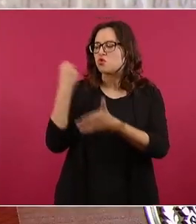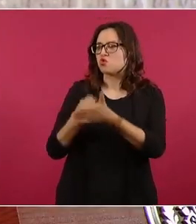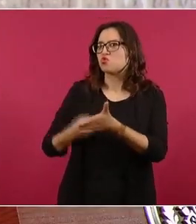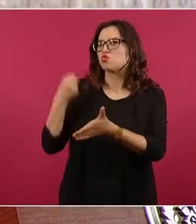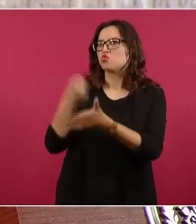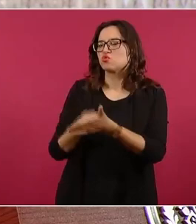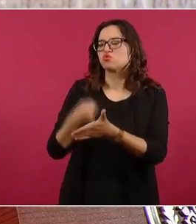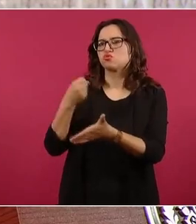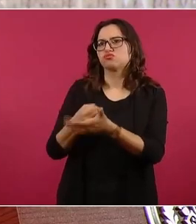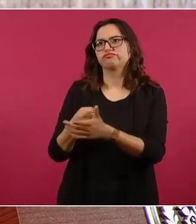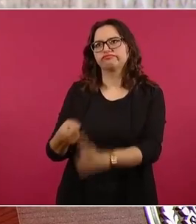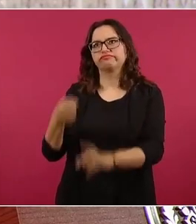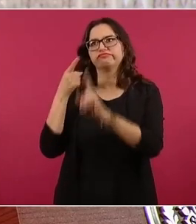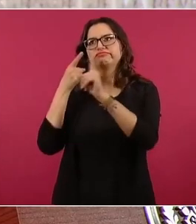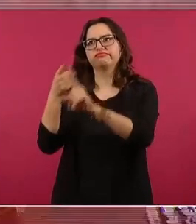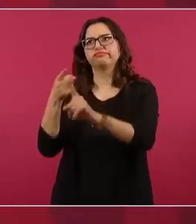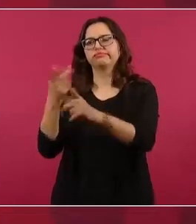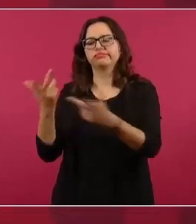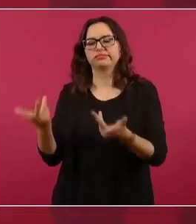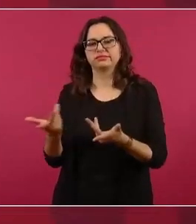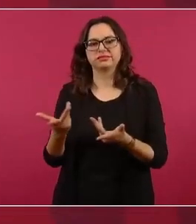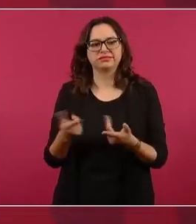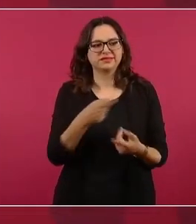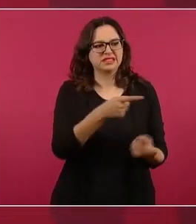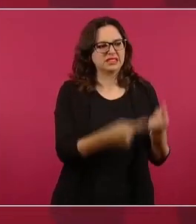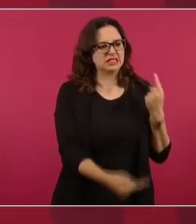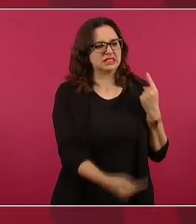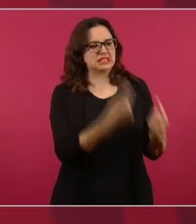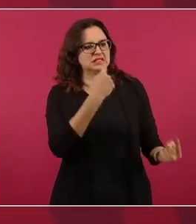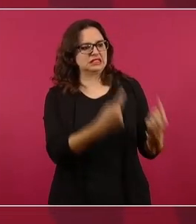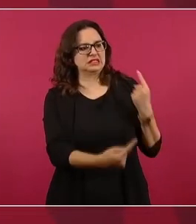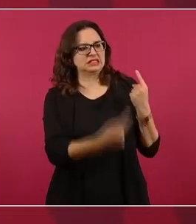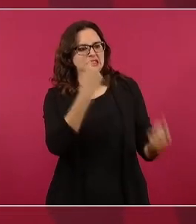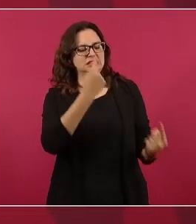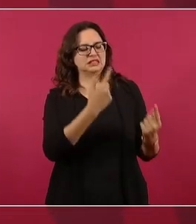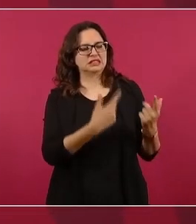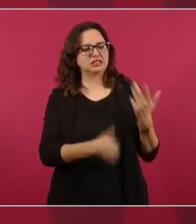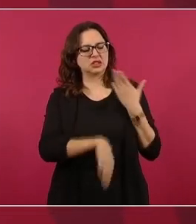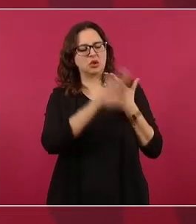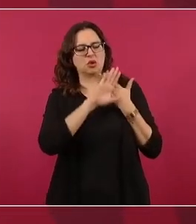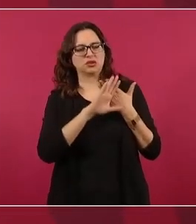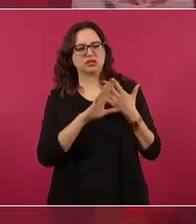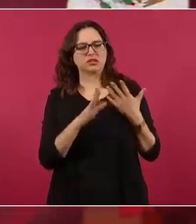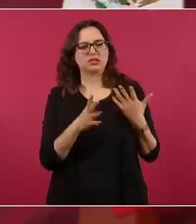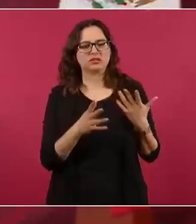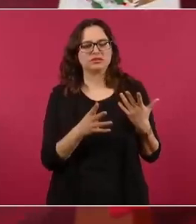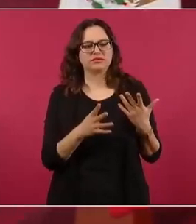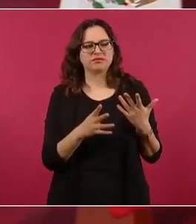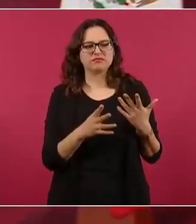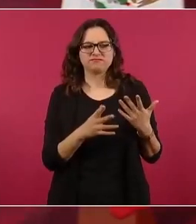y tenía yo ganas de decirles